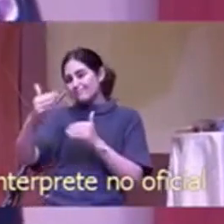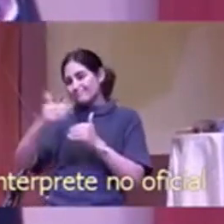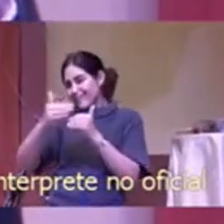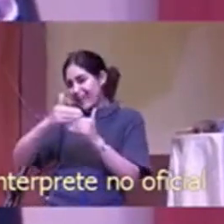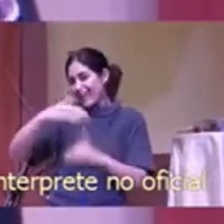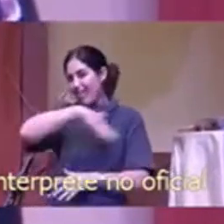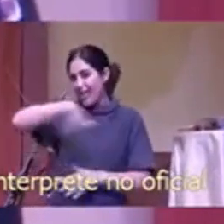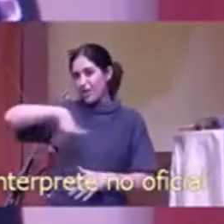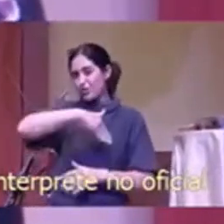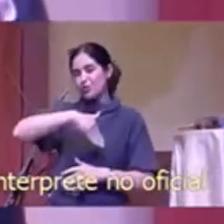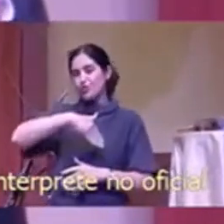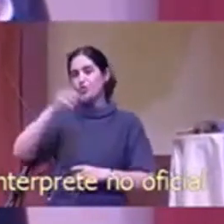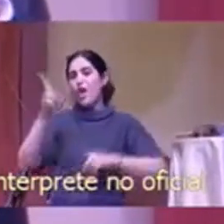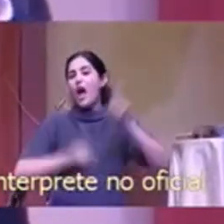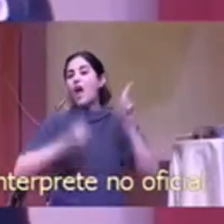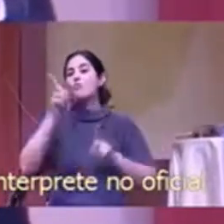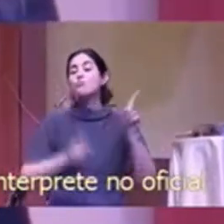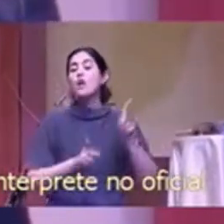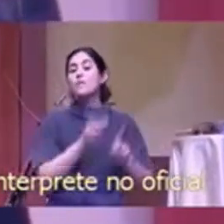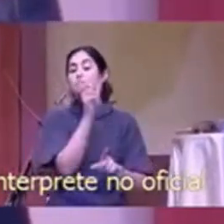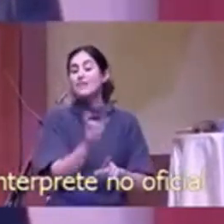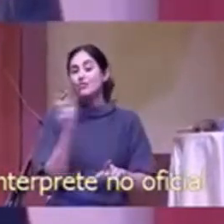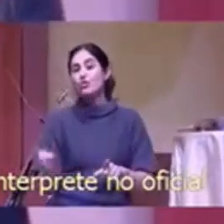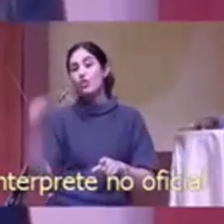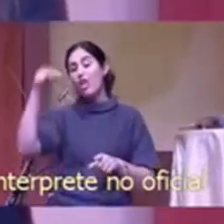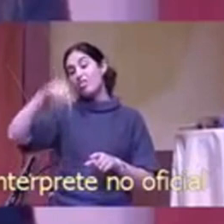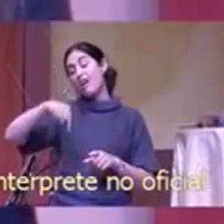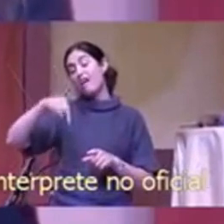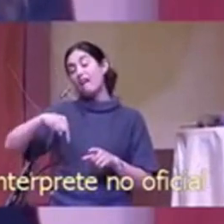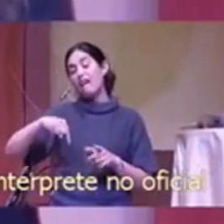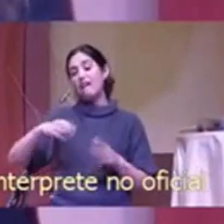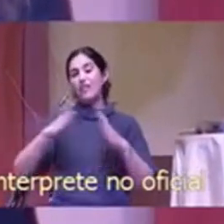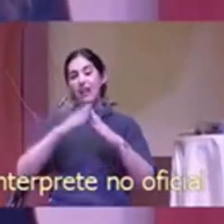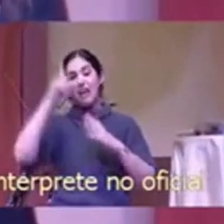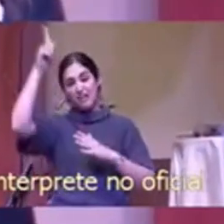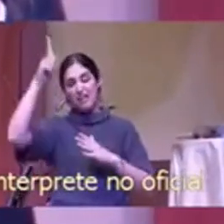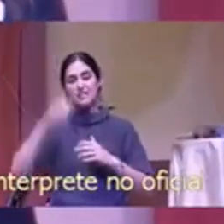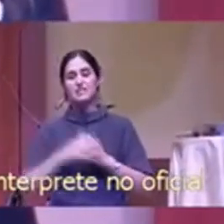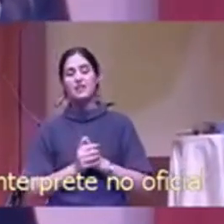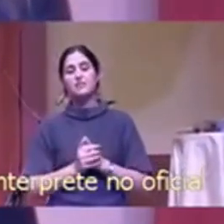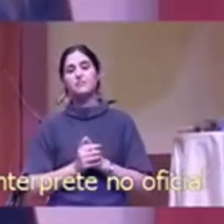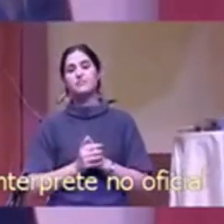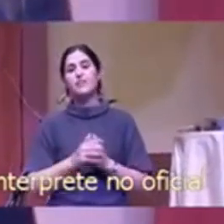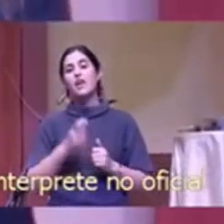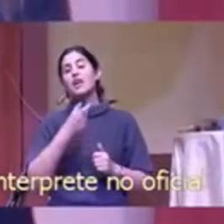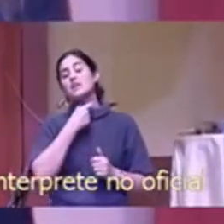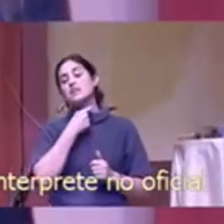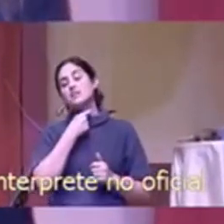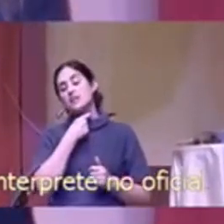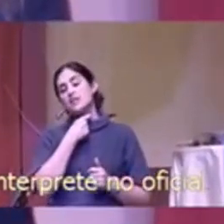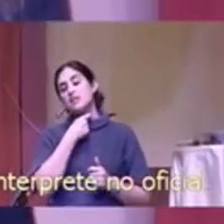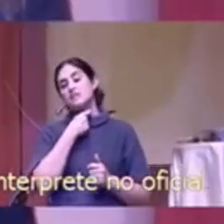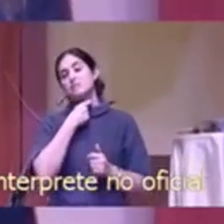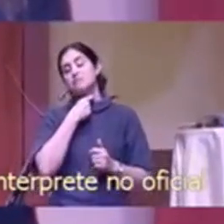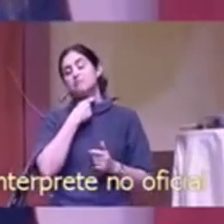algunos de nuestros hermanos con las mejores intenciones tienen miedo de la mente